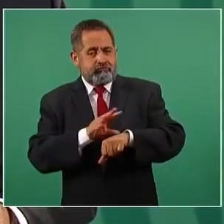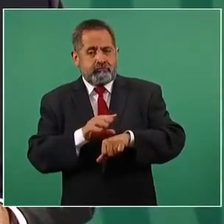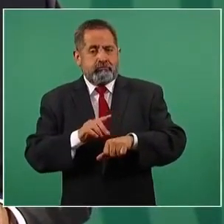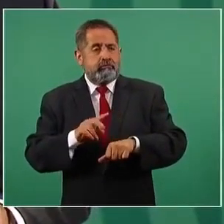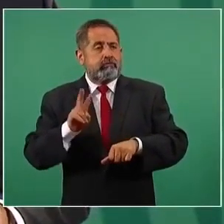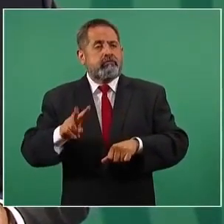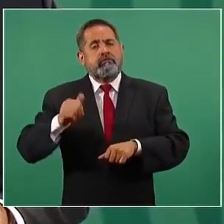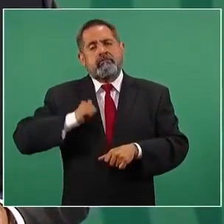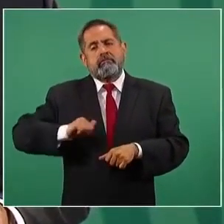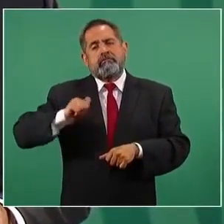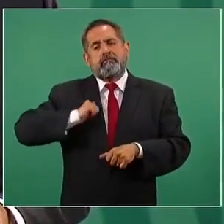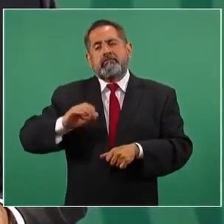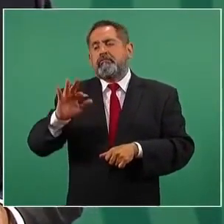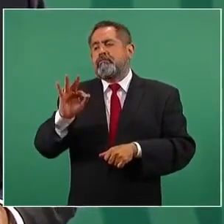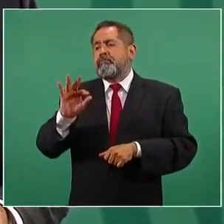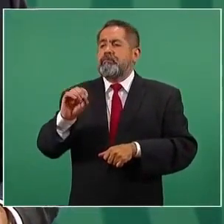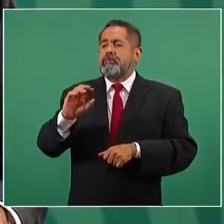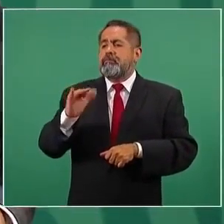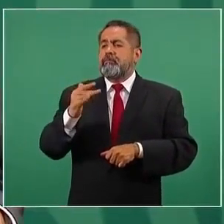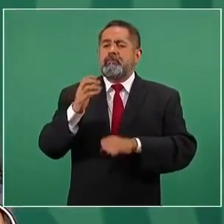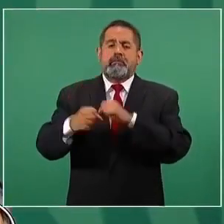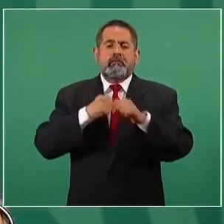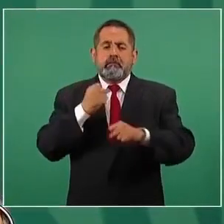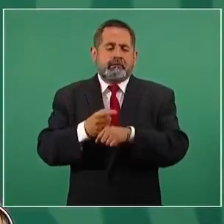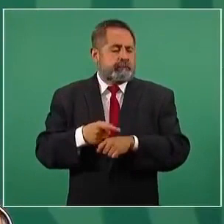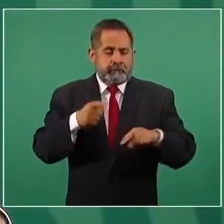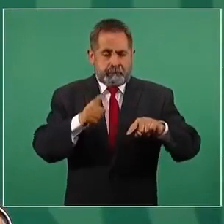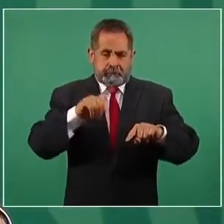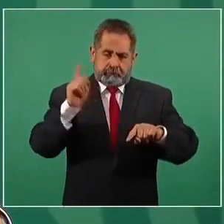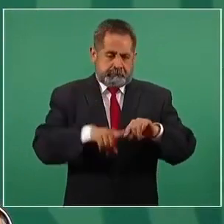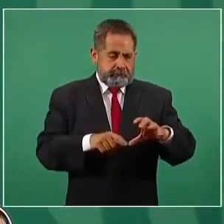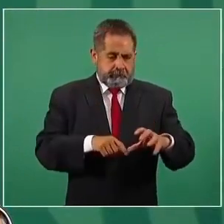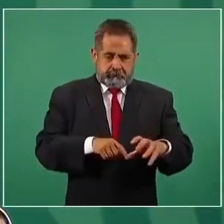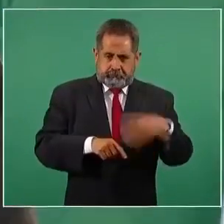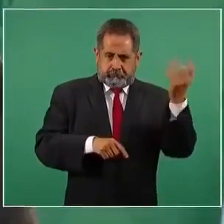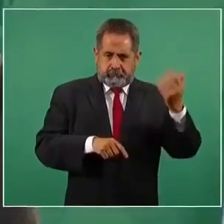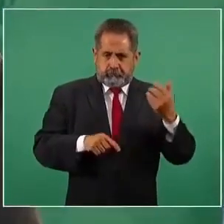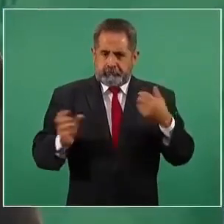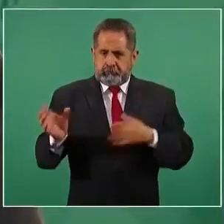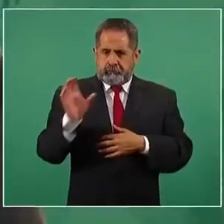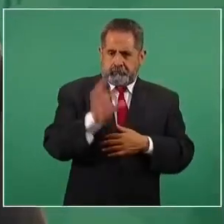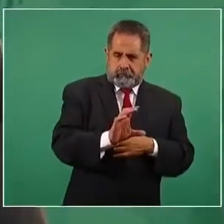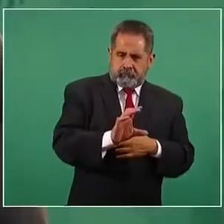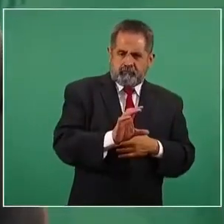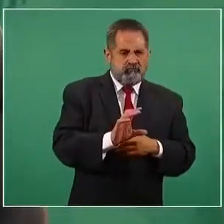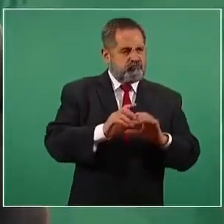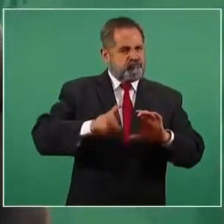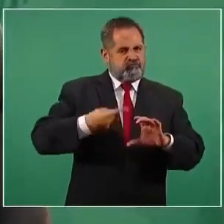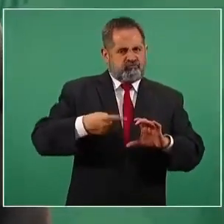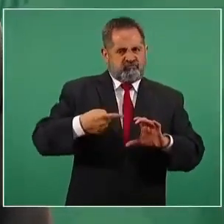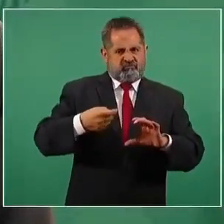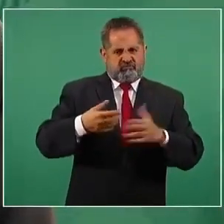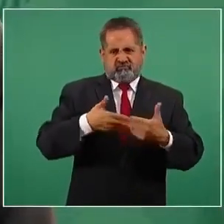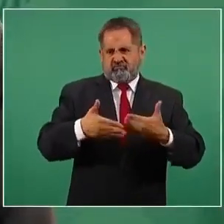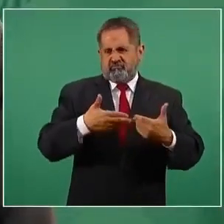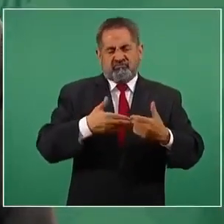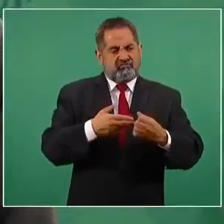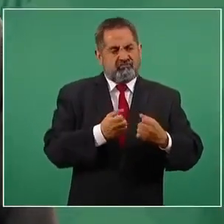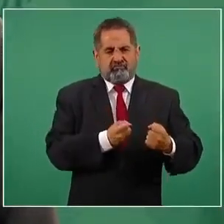años. Entonces, vamos a cambiar esas turbinas antiguas por turbinas nuevas